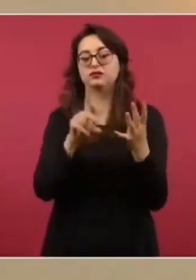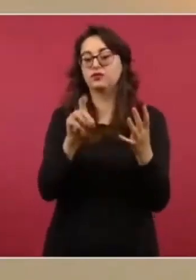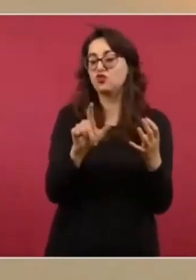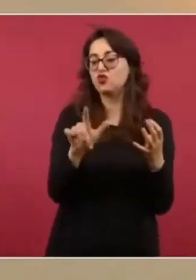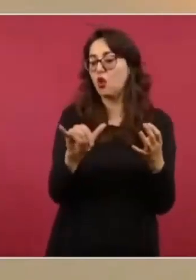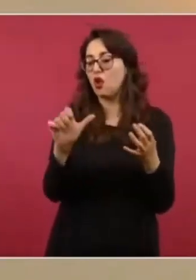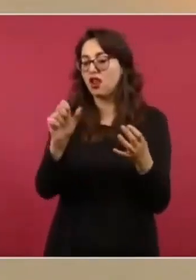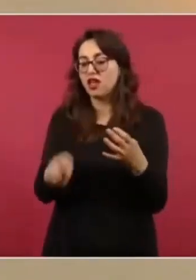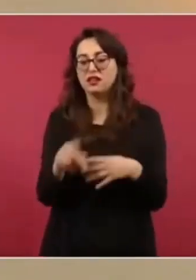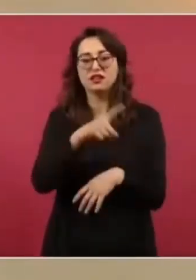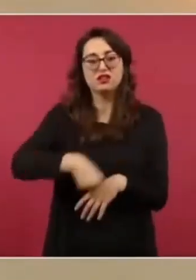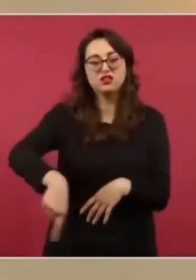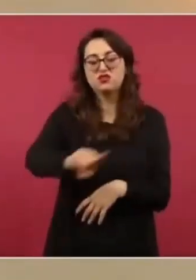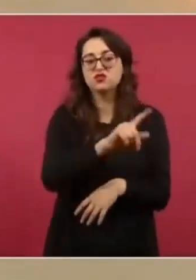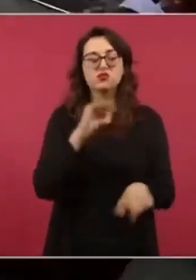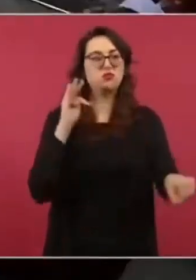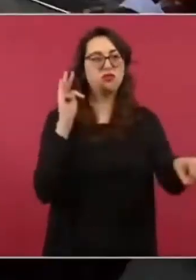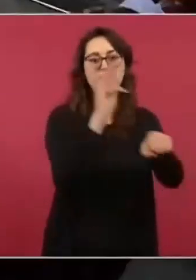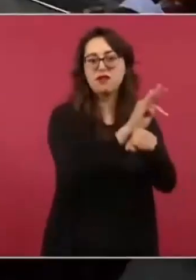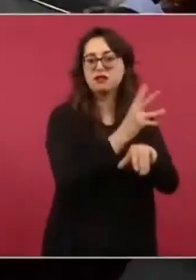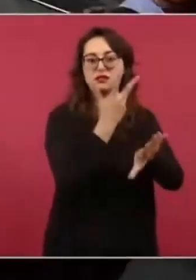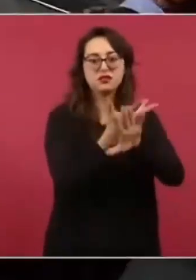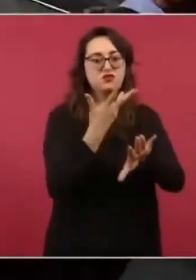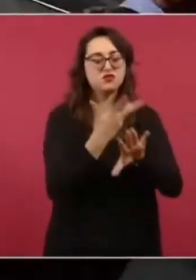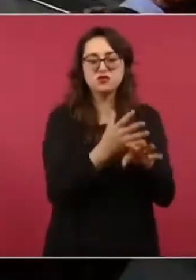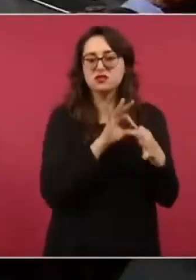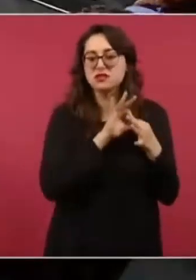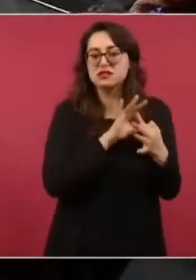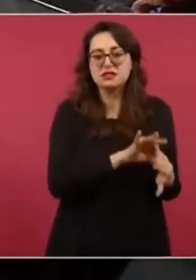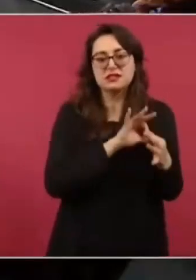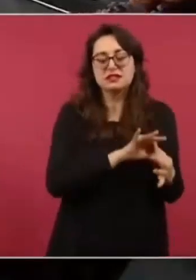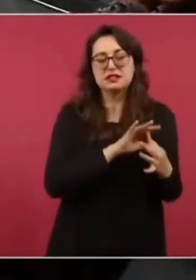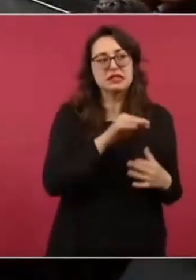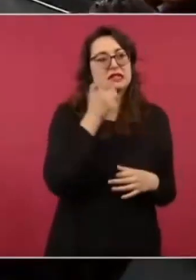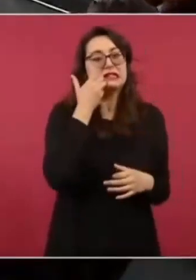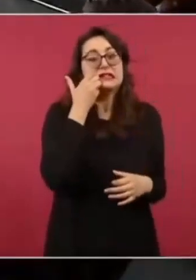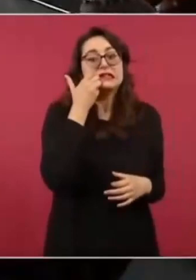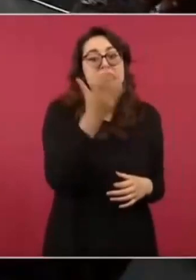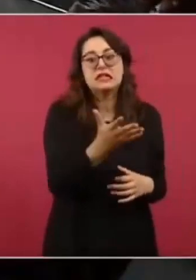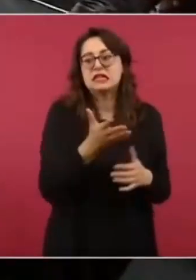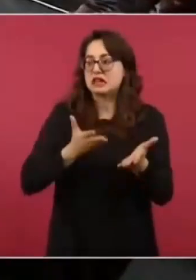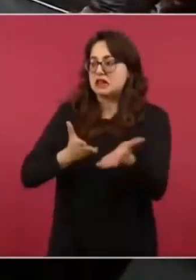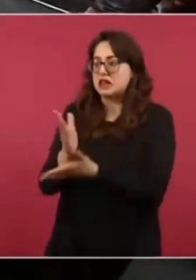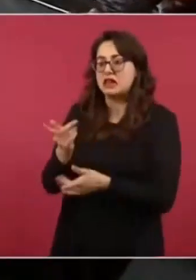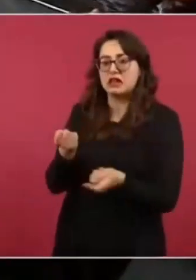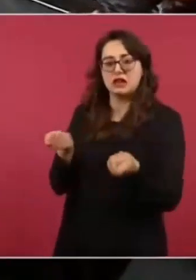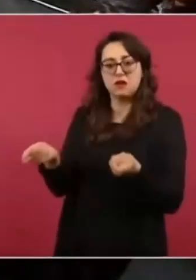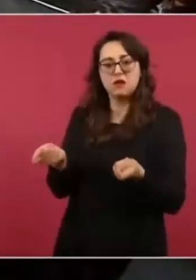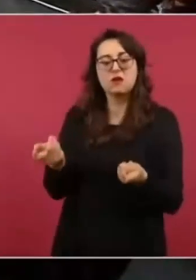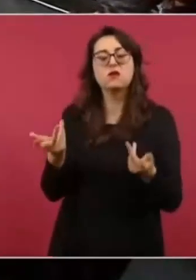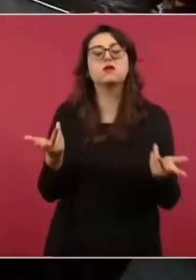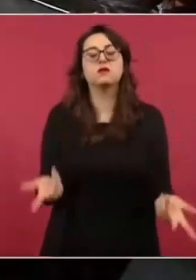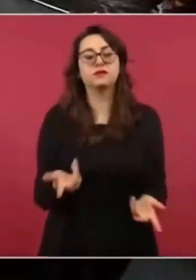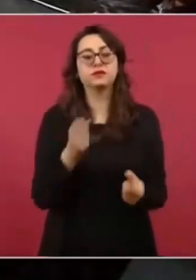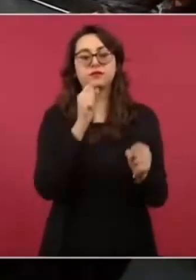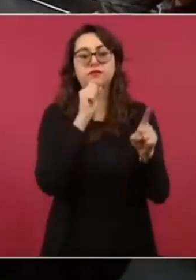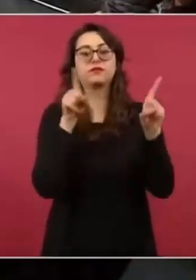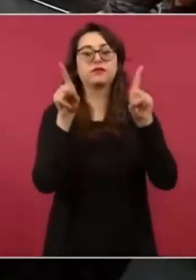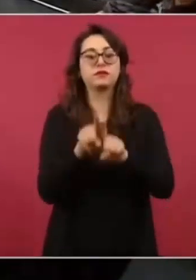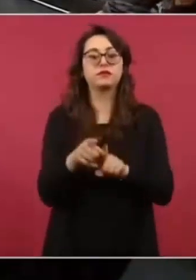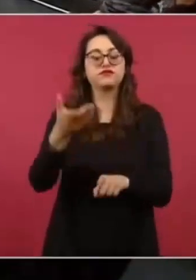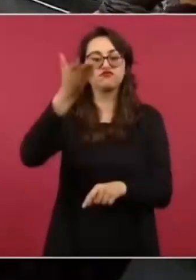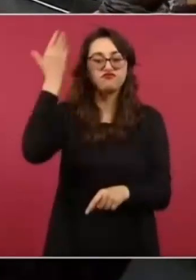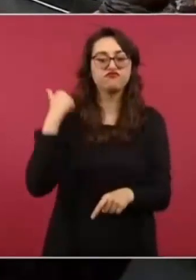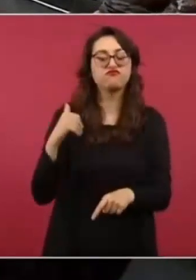y otros más. El que fue embajador de Calderón en